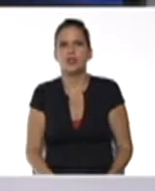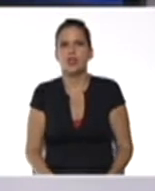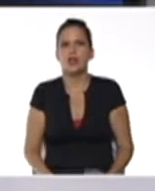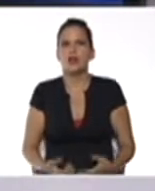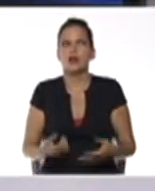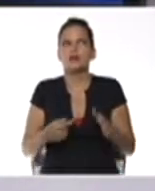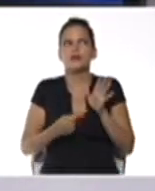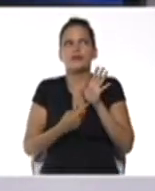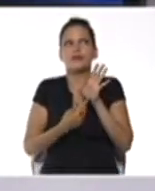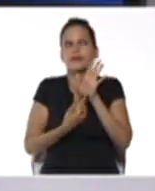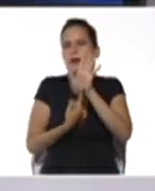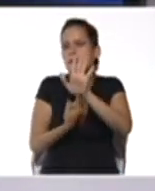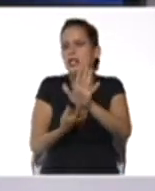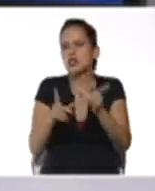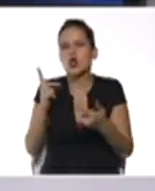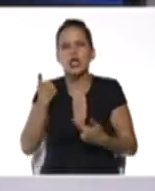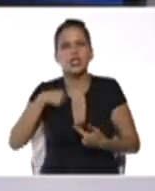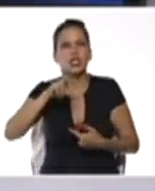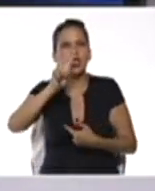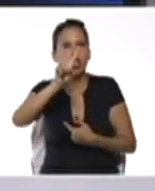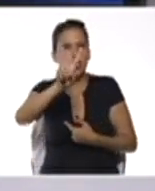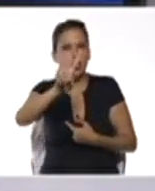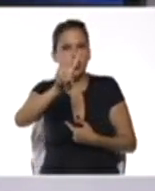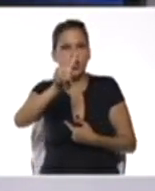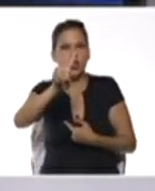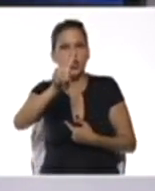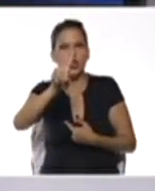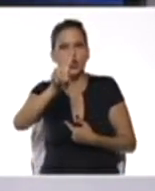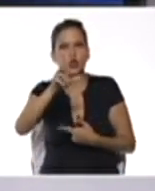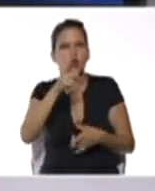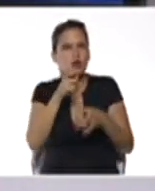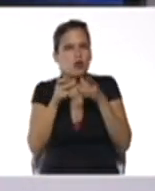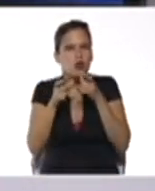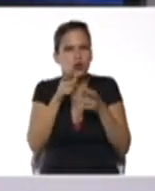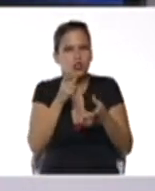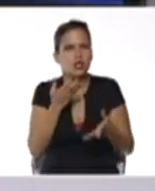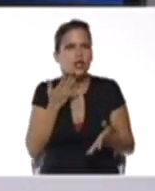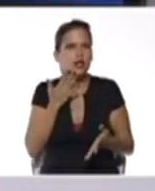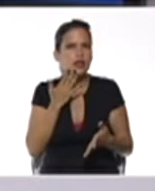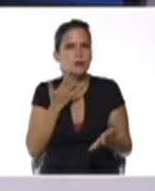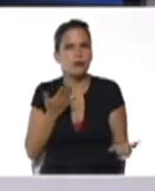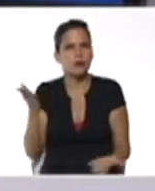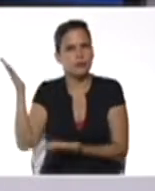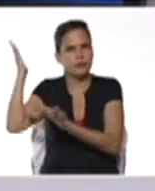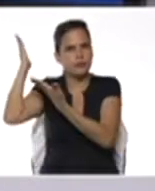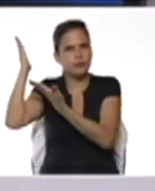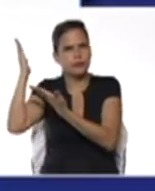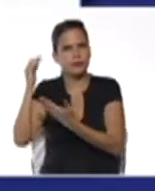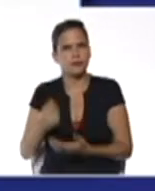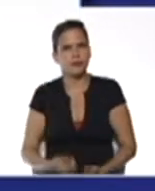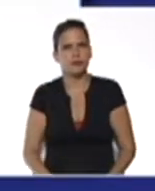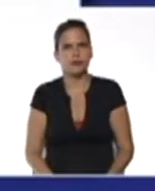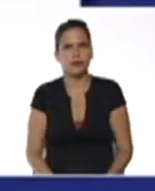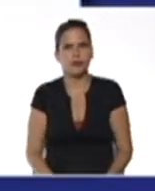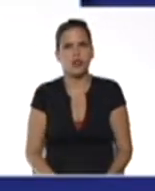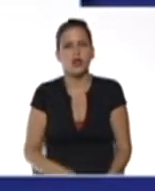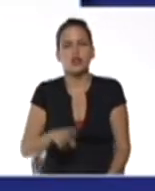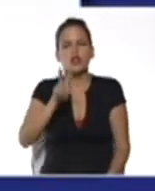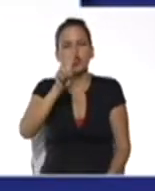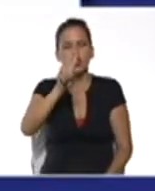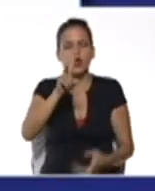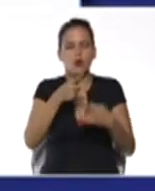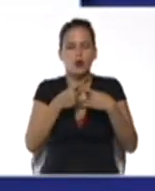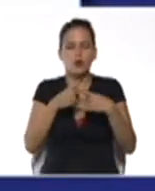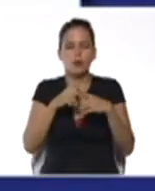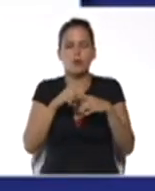dos términos, como por ejemplo estos dos que estamos viendo en la ilustración. El primero, 2 por x más 3